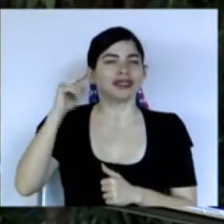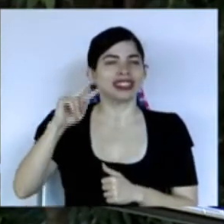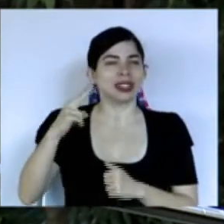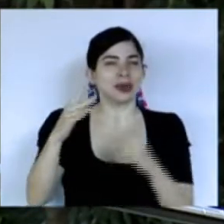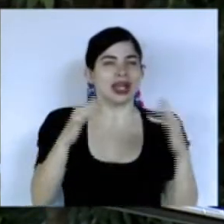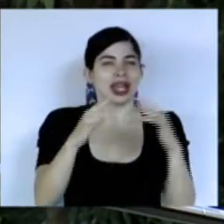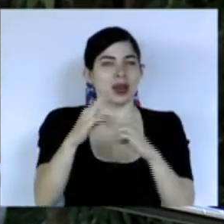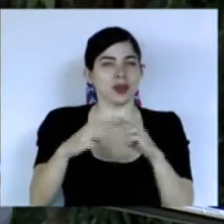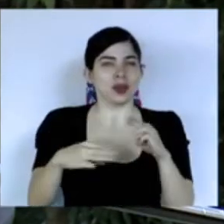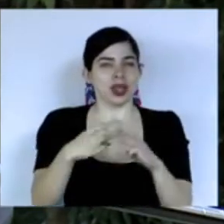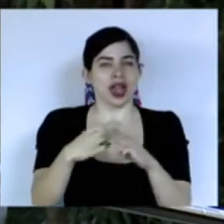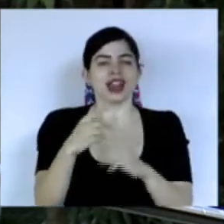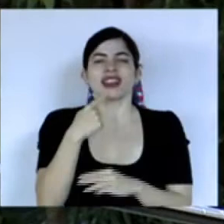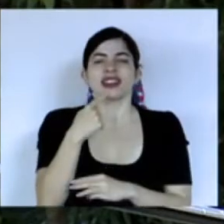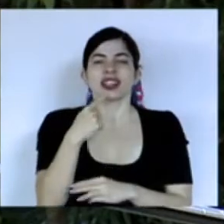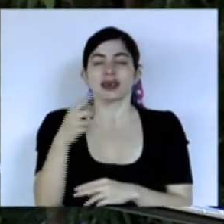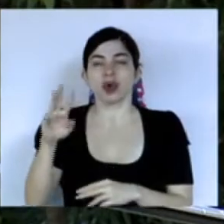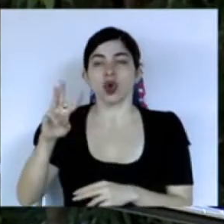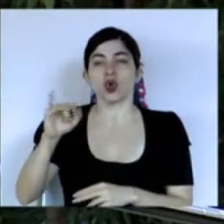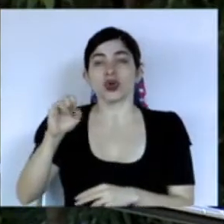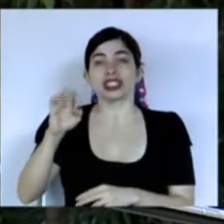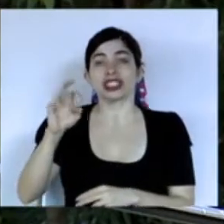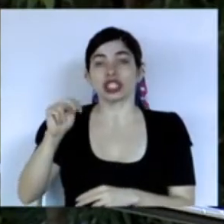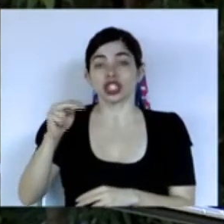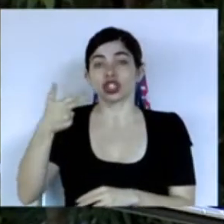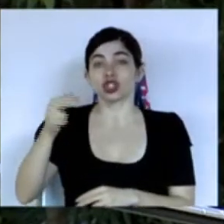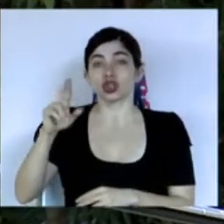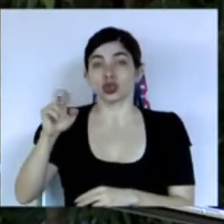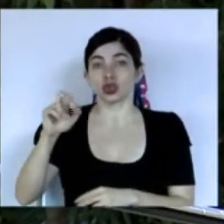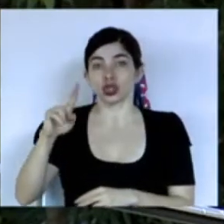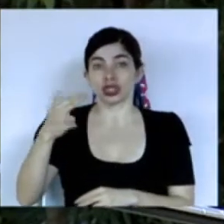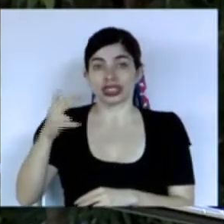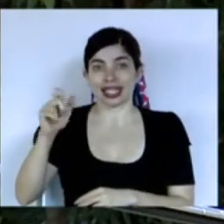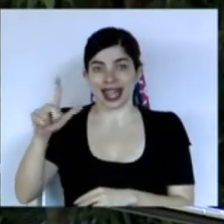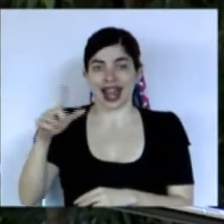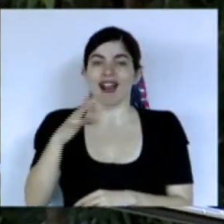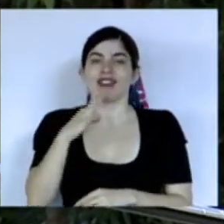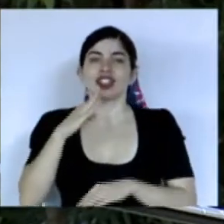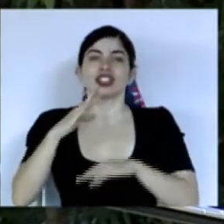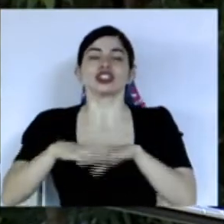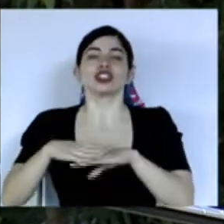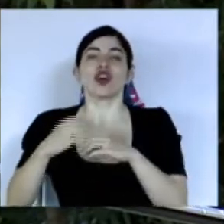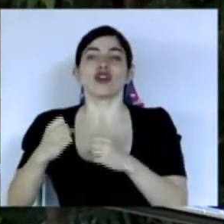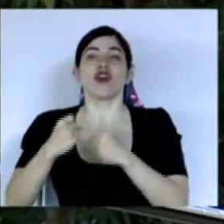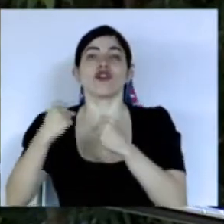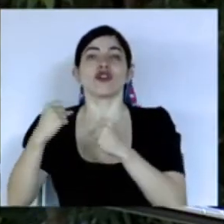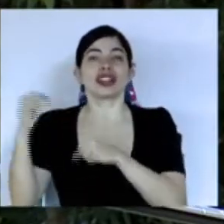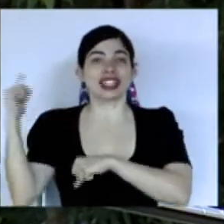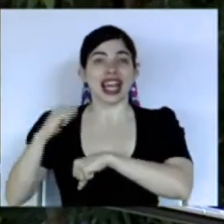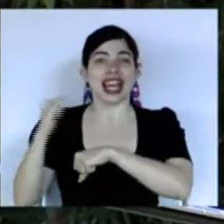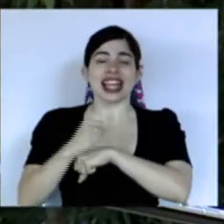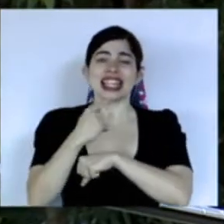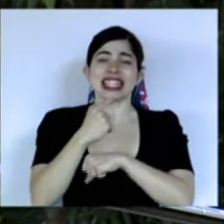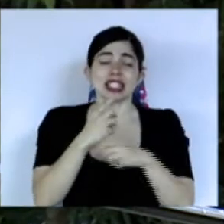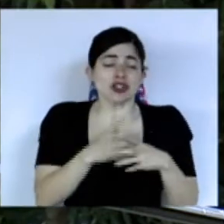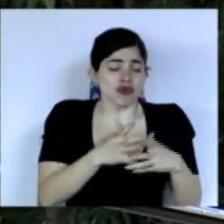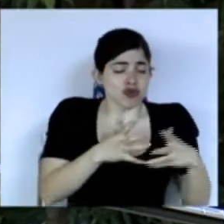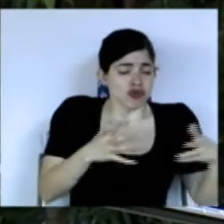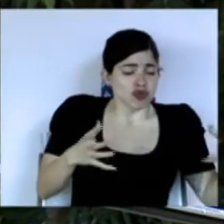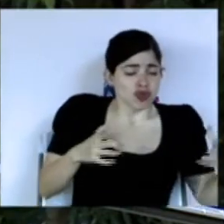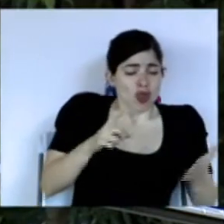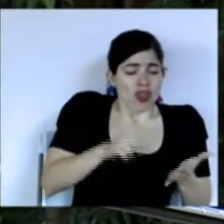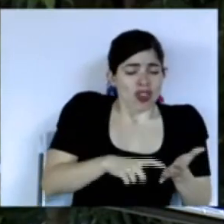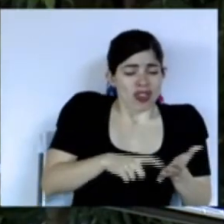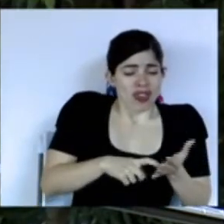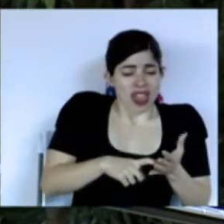Winston Churchill cuando se refería a la real fuerza aérea y dijo nunca tanto se le habían debido tanto